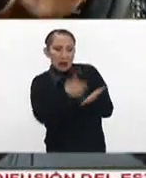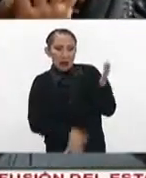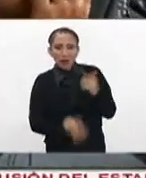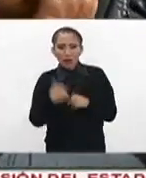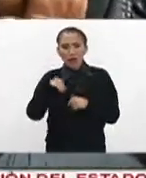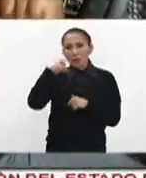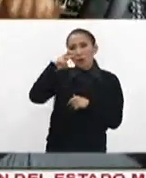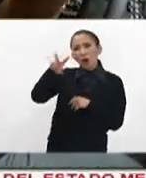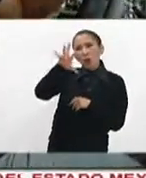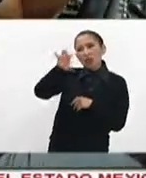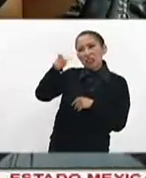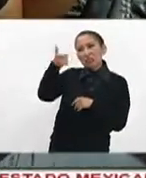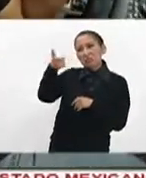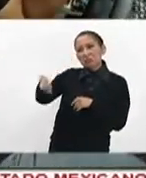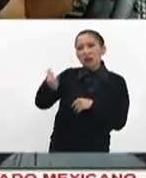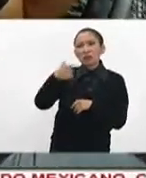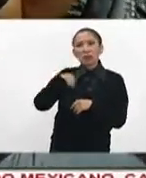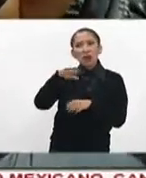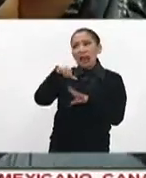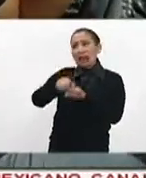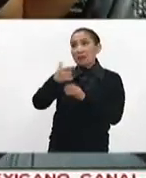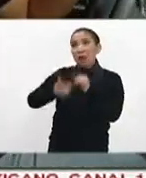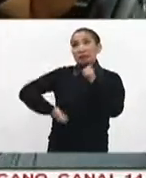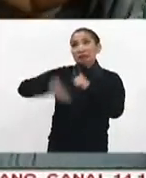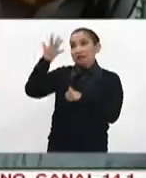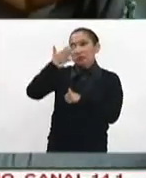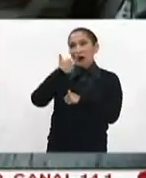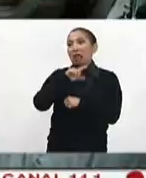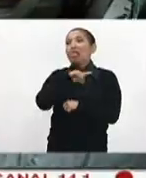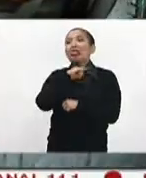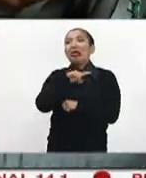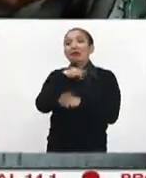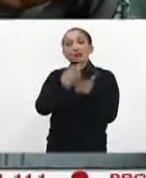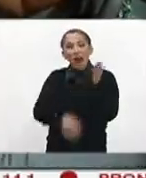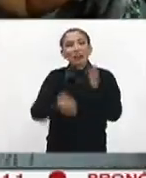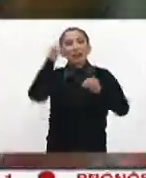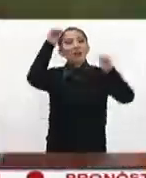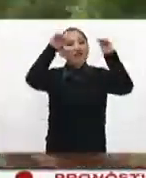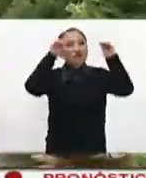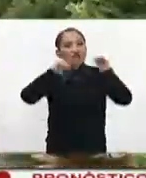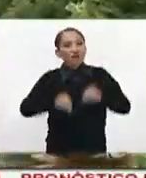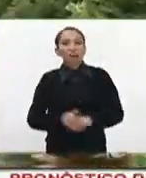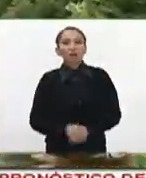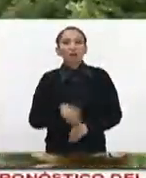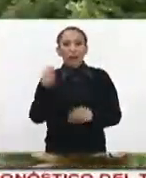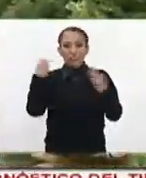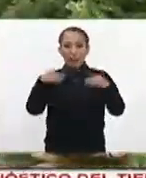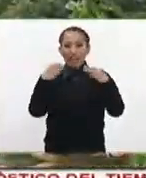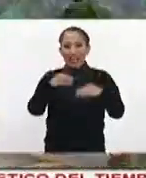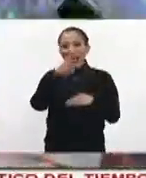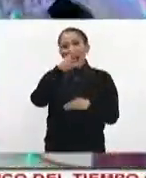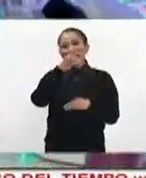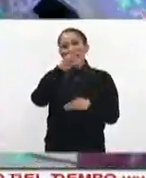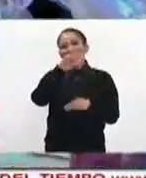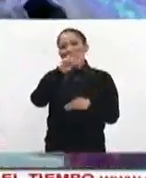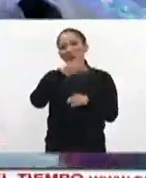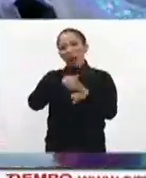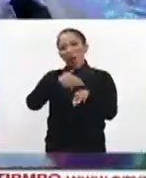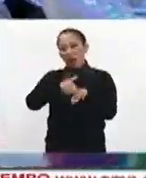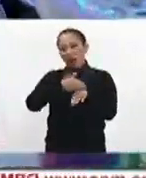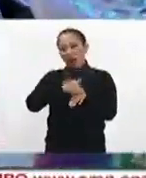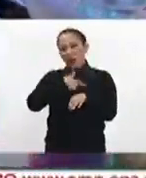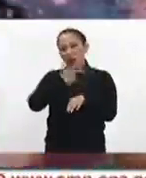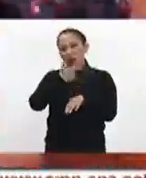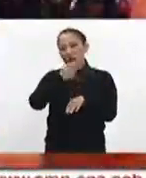Pues yo digo de unos 500 pesos porque no alcanza para más. Todavía falta el adorno. En el mercado Río Blanco, la delegación